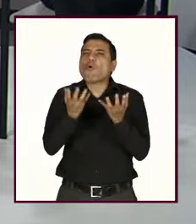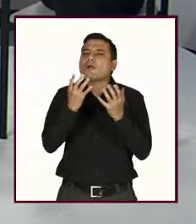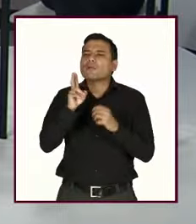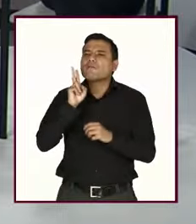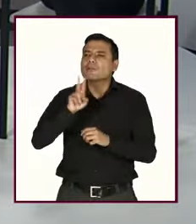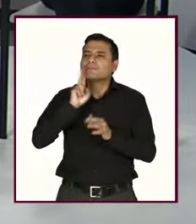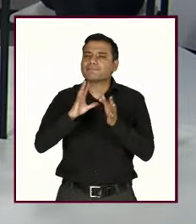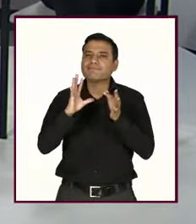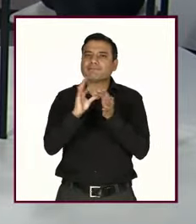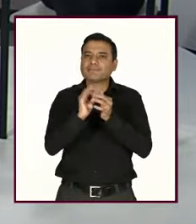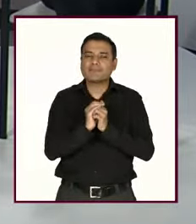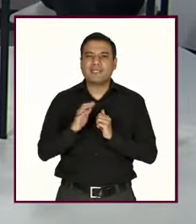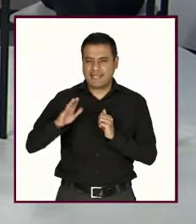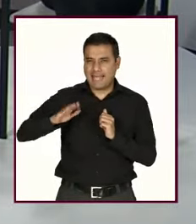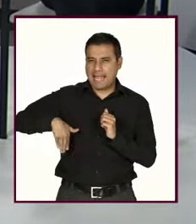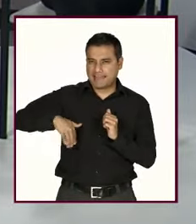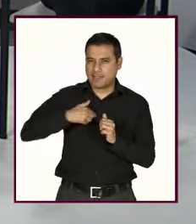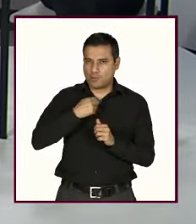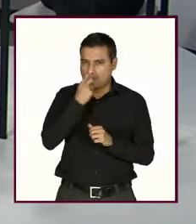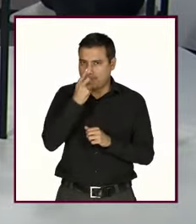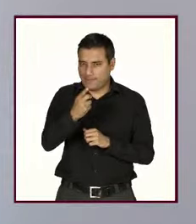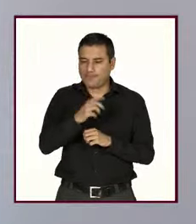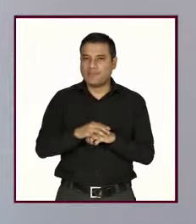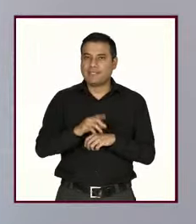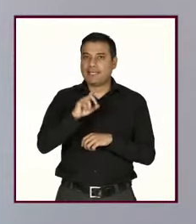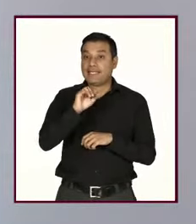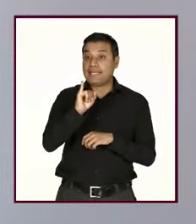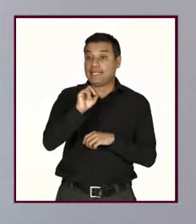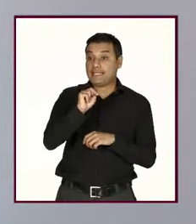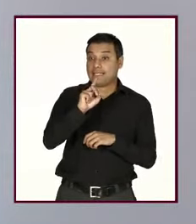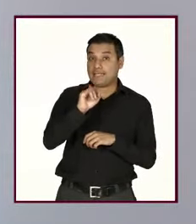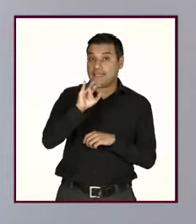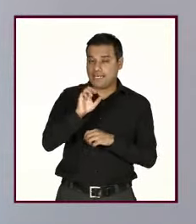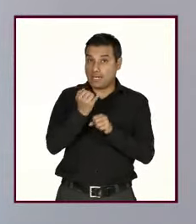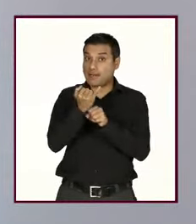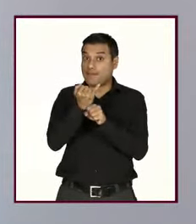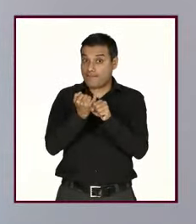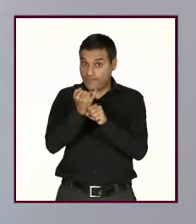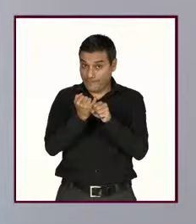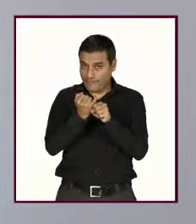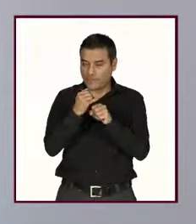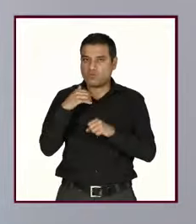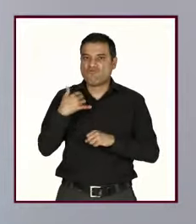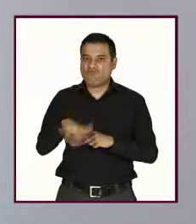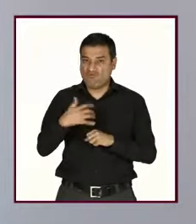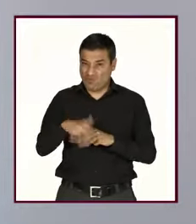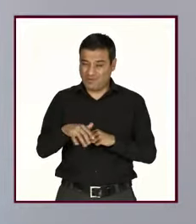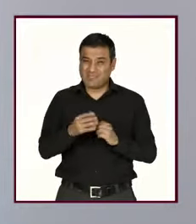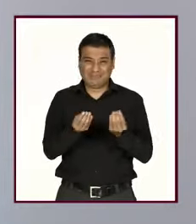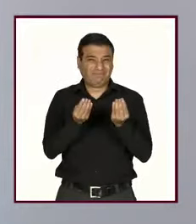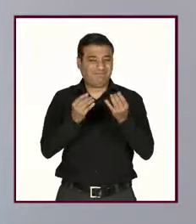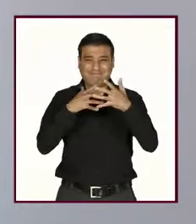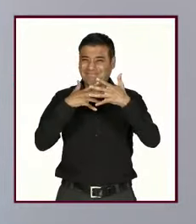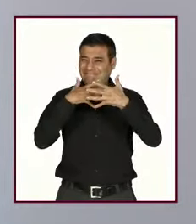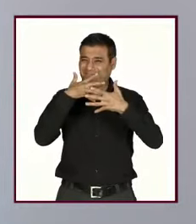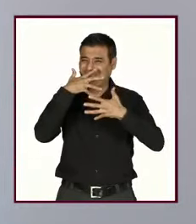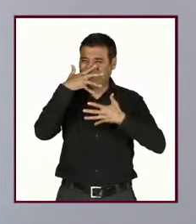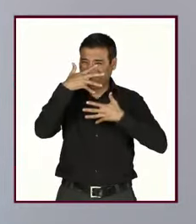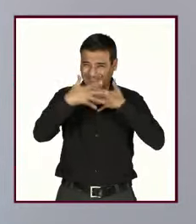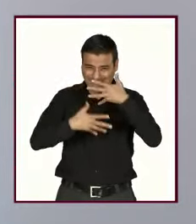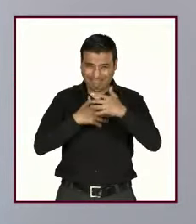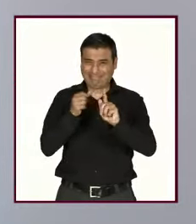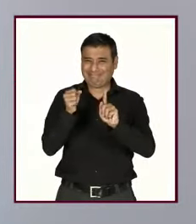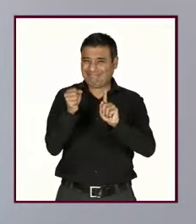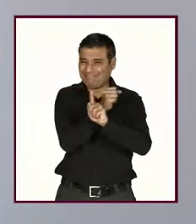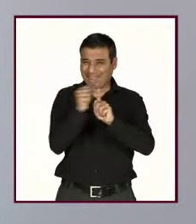como decía hace rato, según la encuesta de la Endire, pues es preocupante el nivel de violencia en términos, las